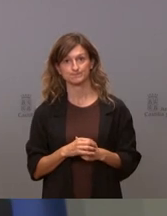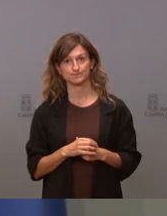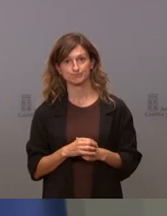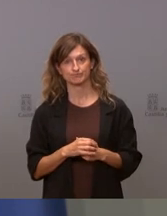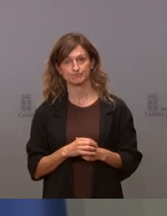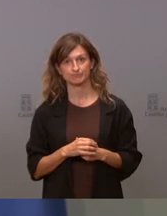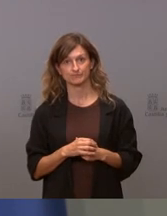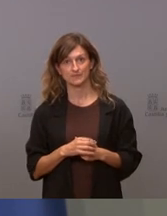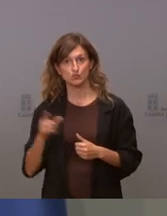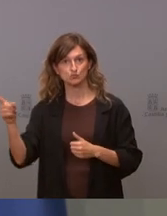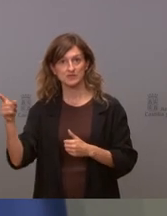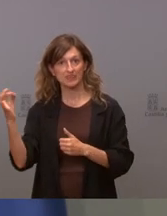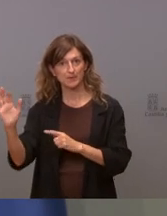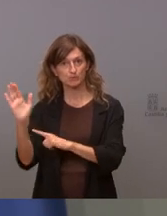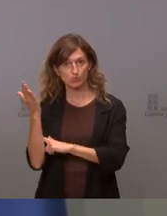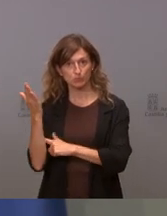hágame una propuesta